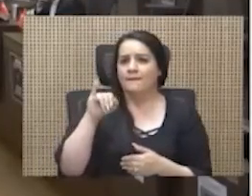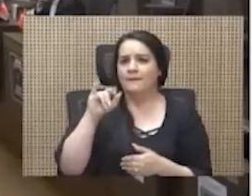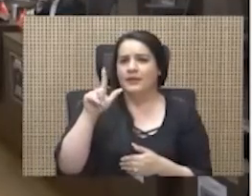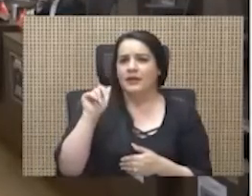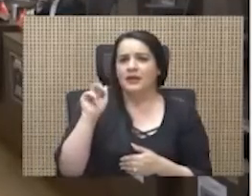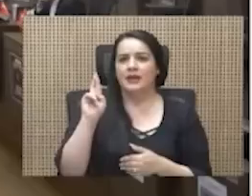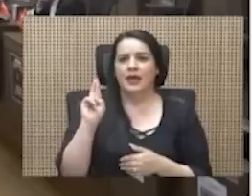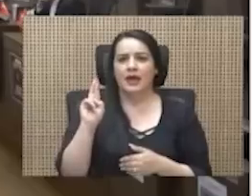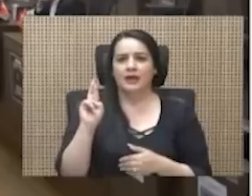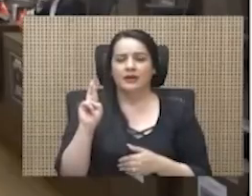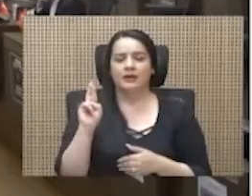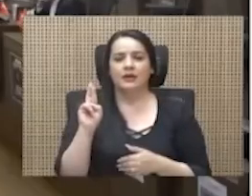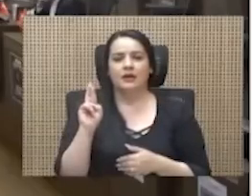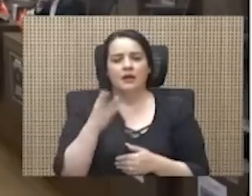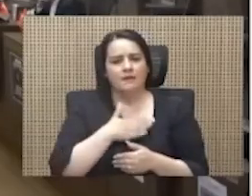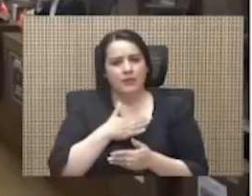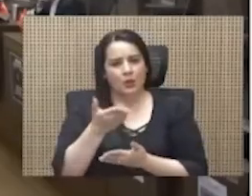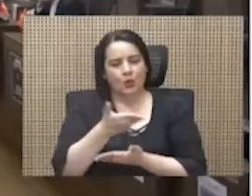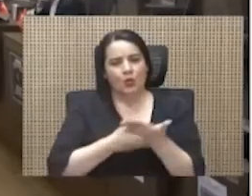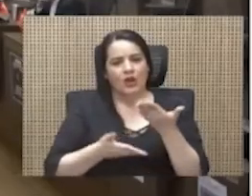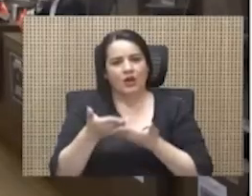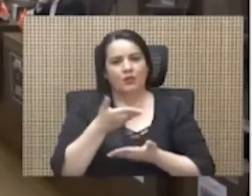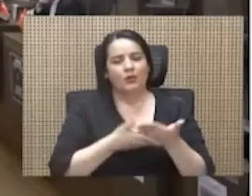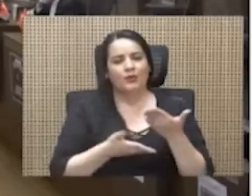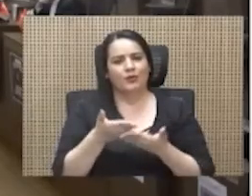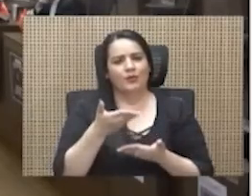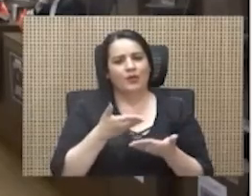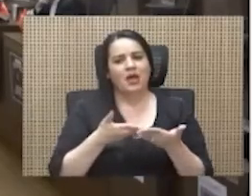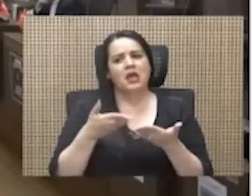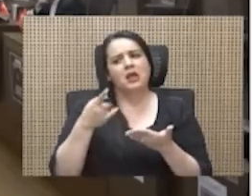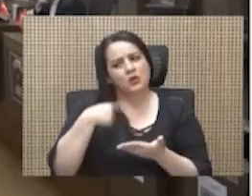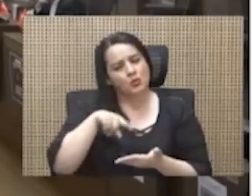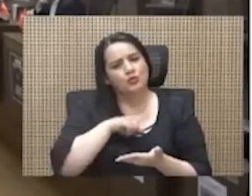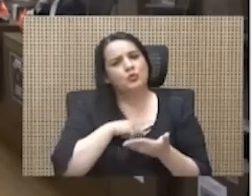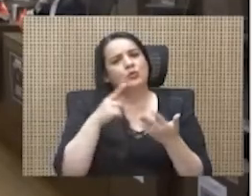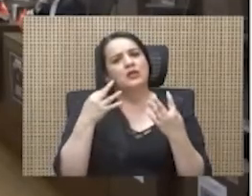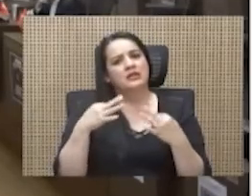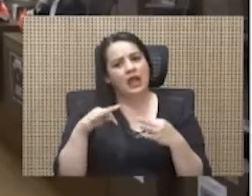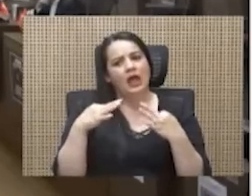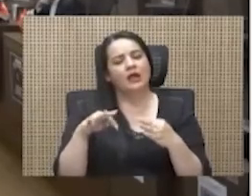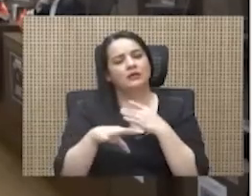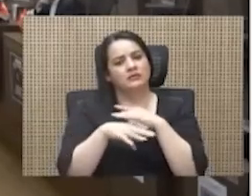me colaboró y pues ahí hemos estado sacando la tarea a don William.